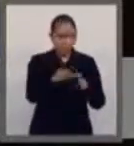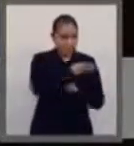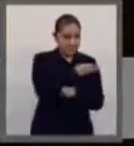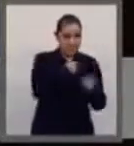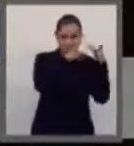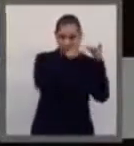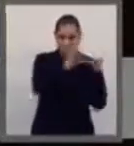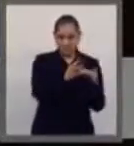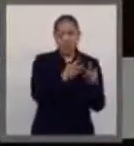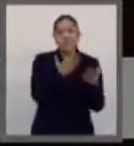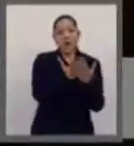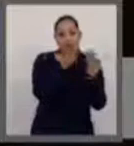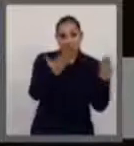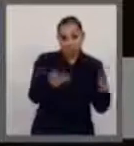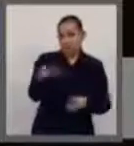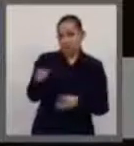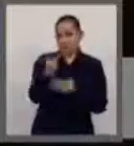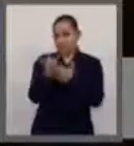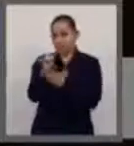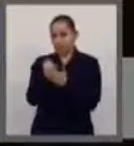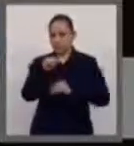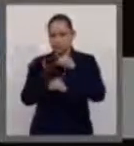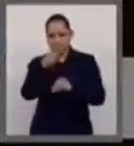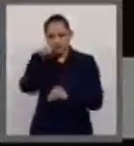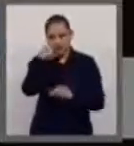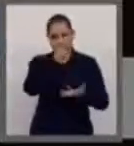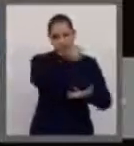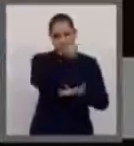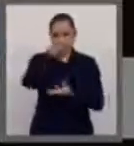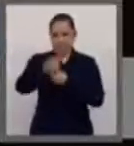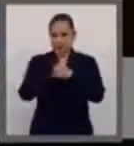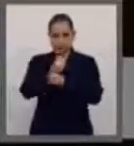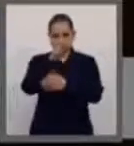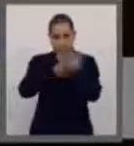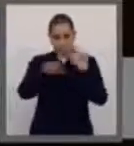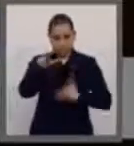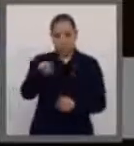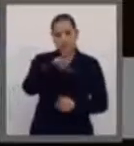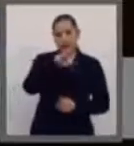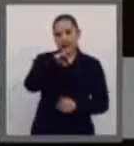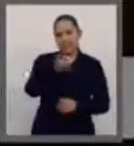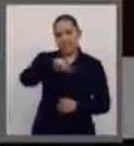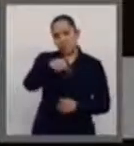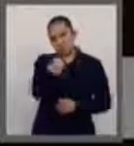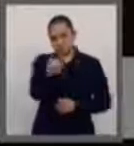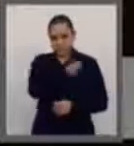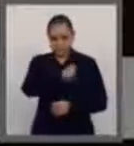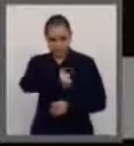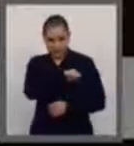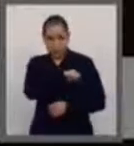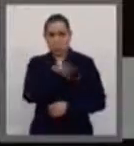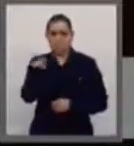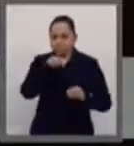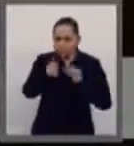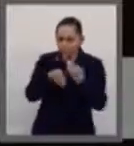de presupuesto del 2018, en el ramo 12 de salud, encontramos que el programa